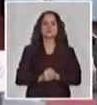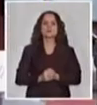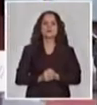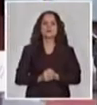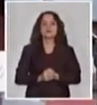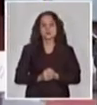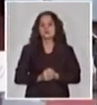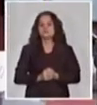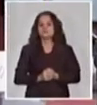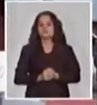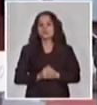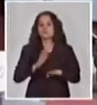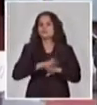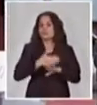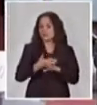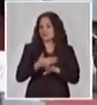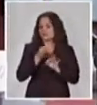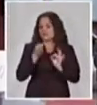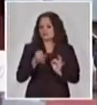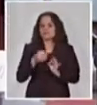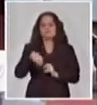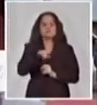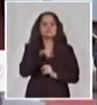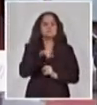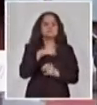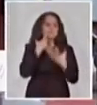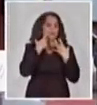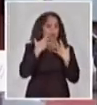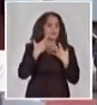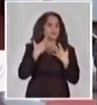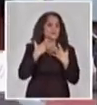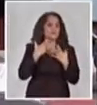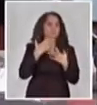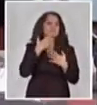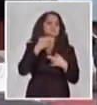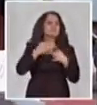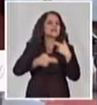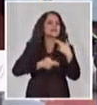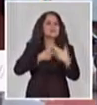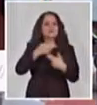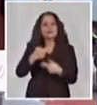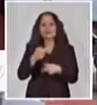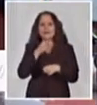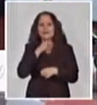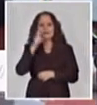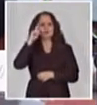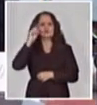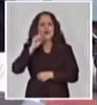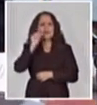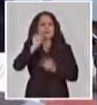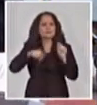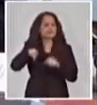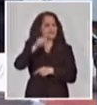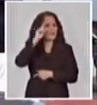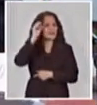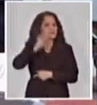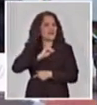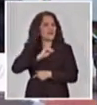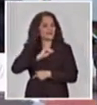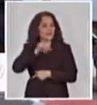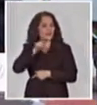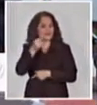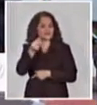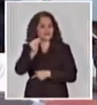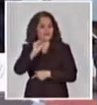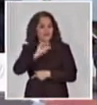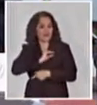...interesante para las personas. ¿Qué vamos a hacer entonces con el dichoso anticipo y todas aquellas cosas que habíamos hablado?